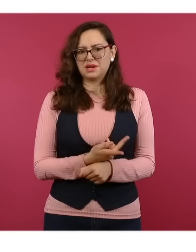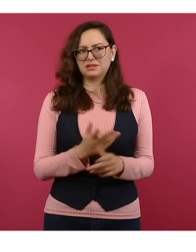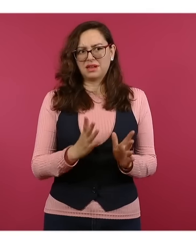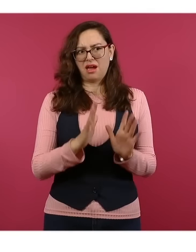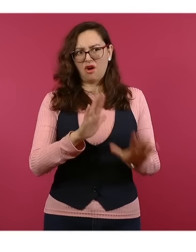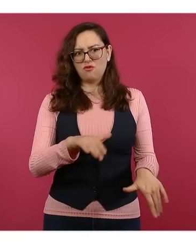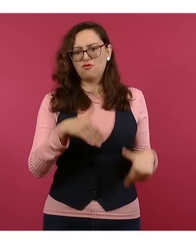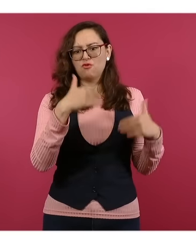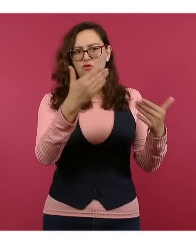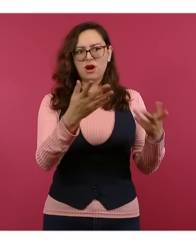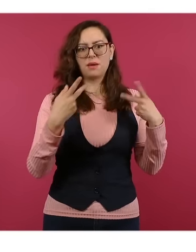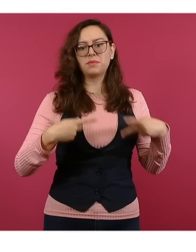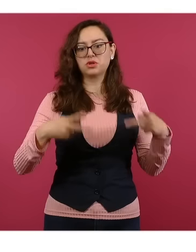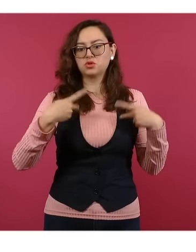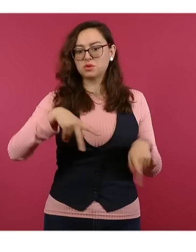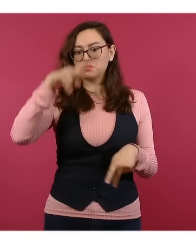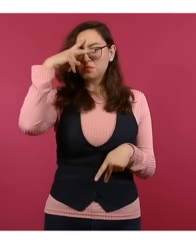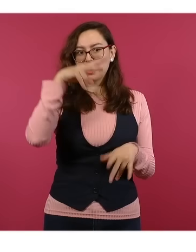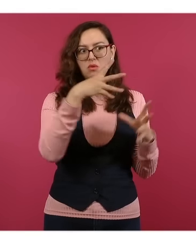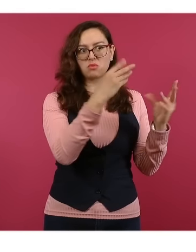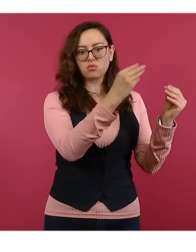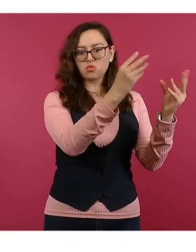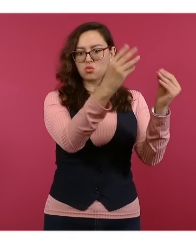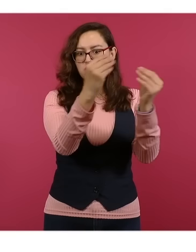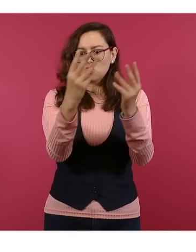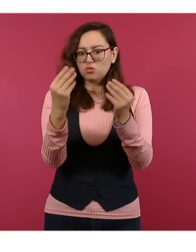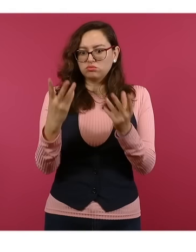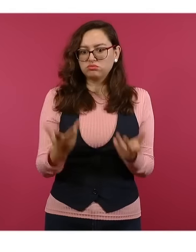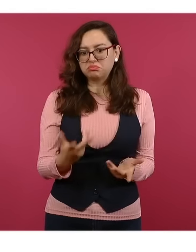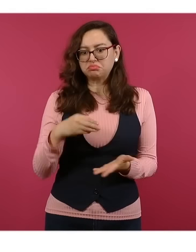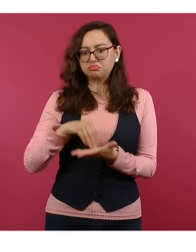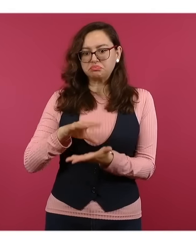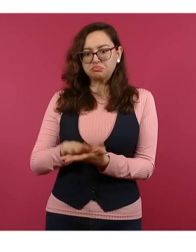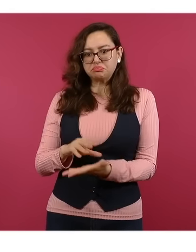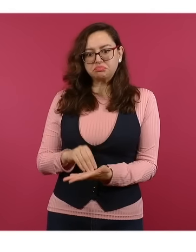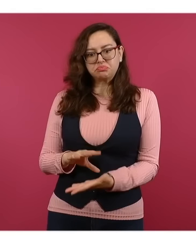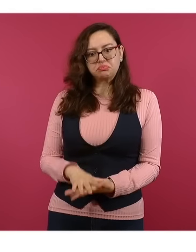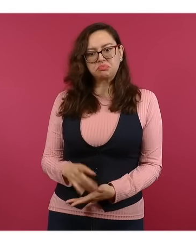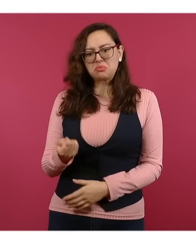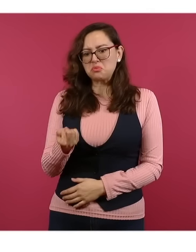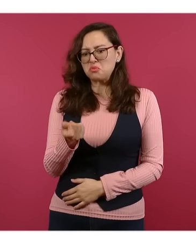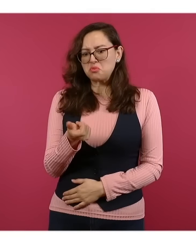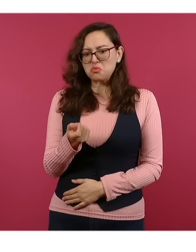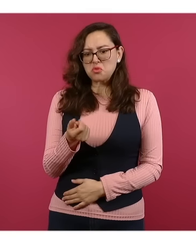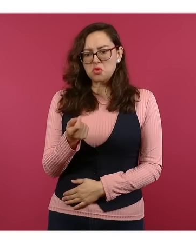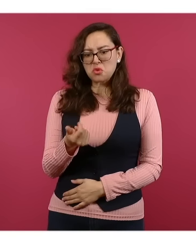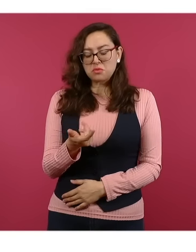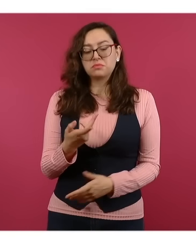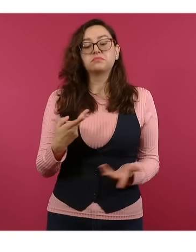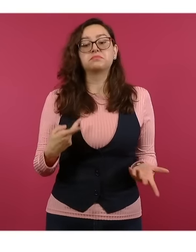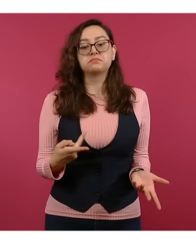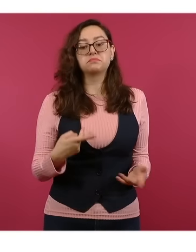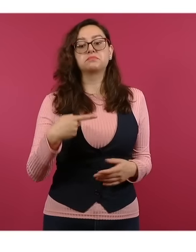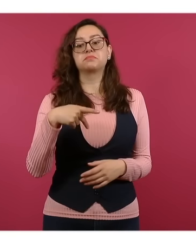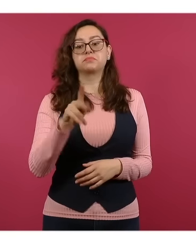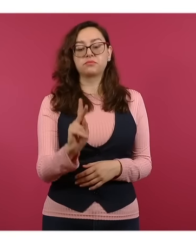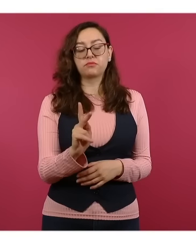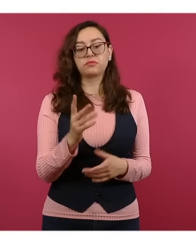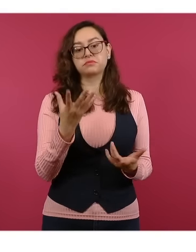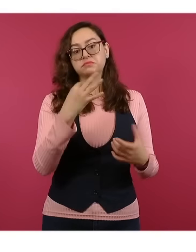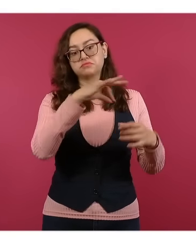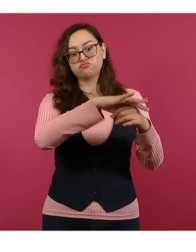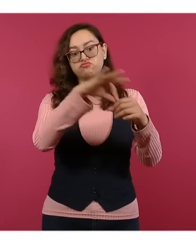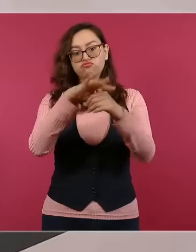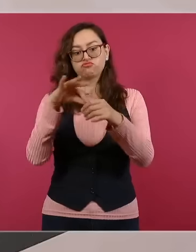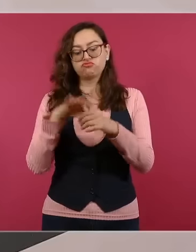toda esta actividad facilitada por nosotros, ha establecido tres modalidades, la postal, electrónica y